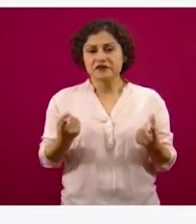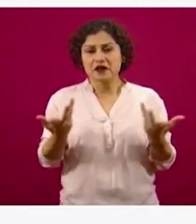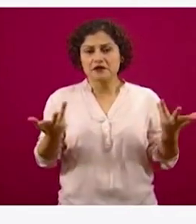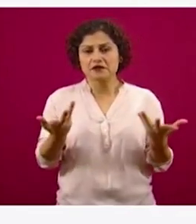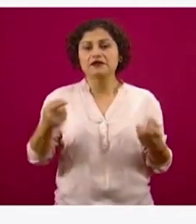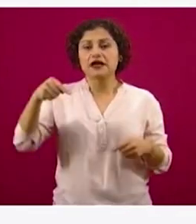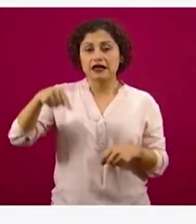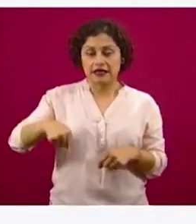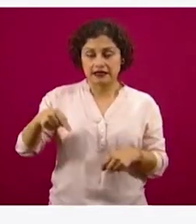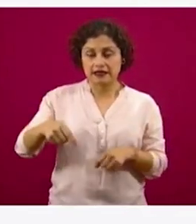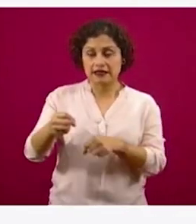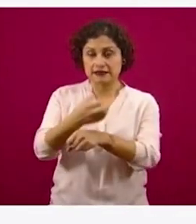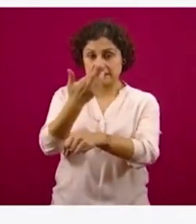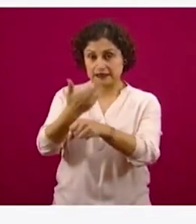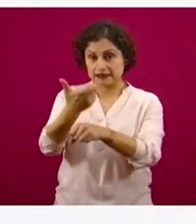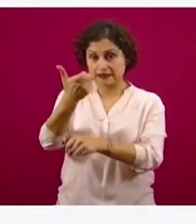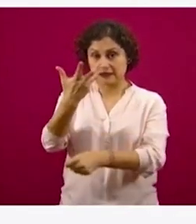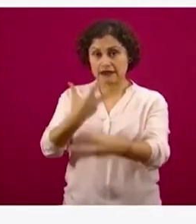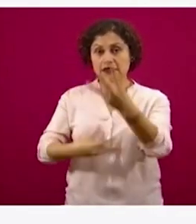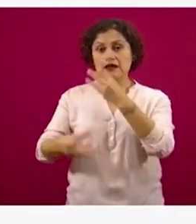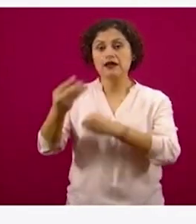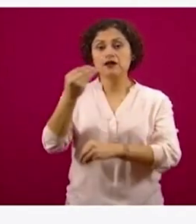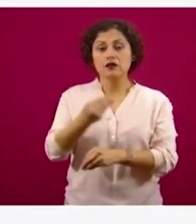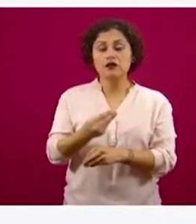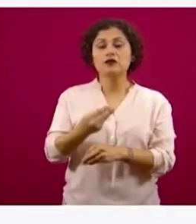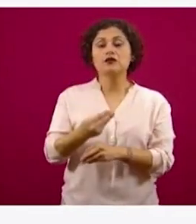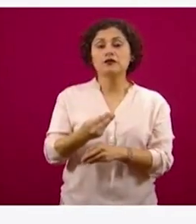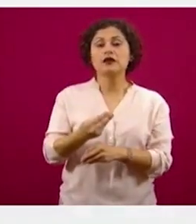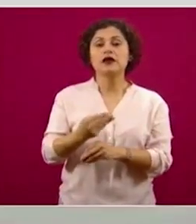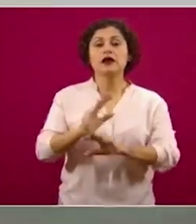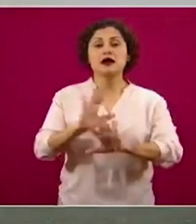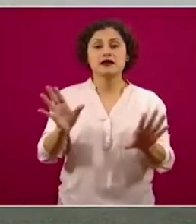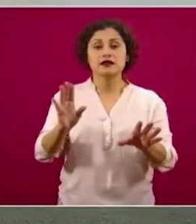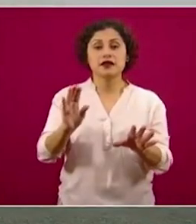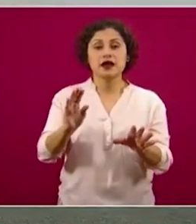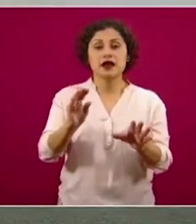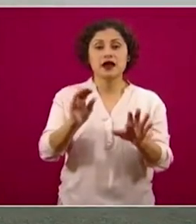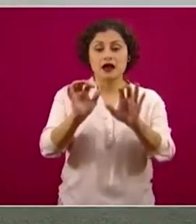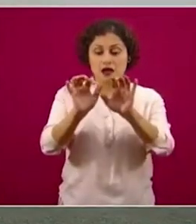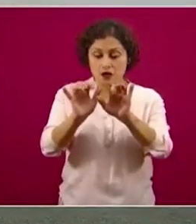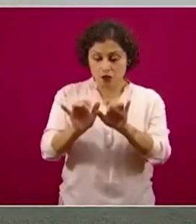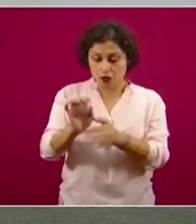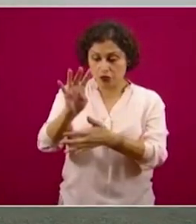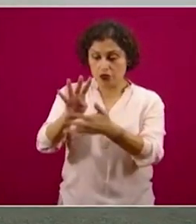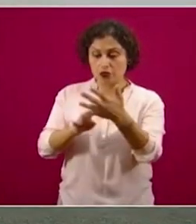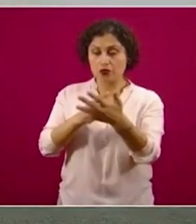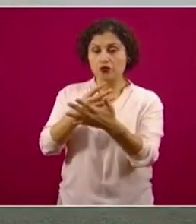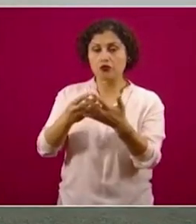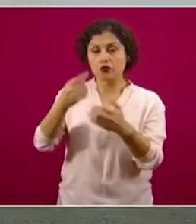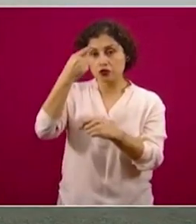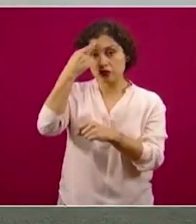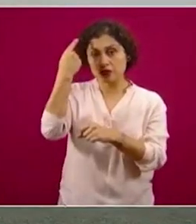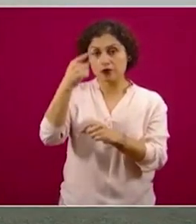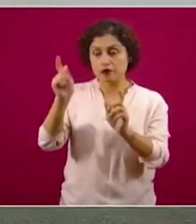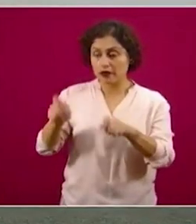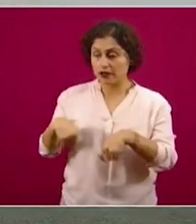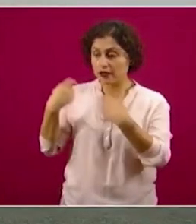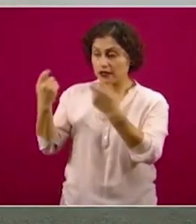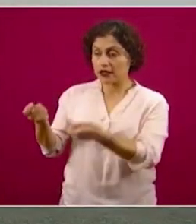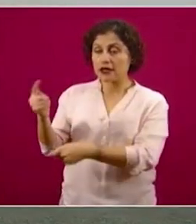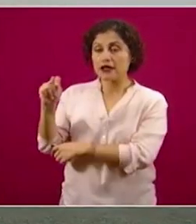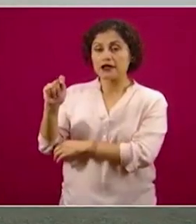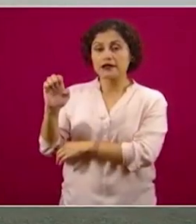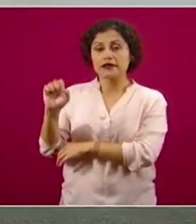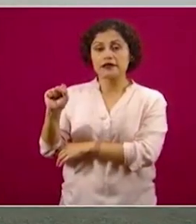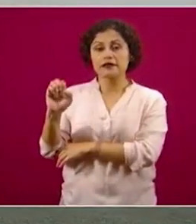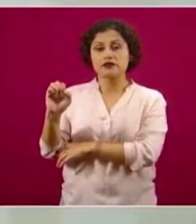Secretaría de Economía se está formando la base de datos que transferiremos a Tesofe. Tesofe a su vez